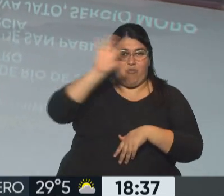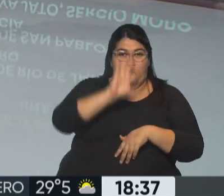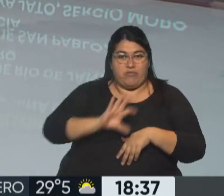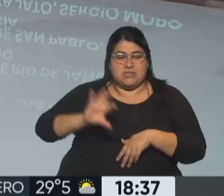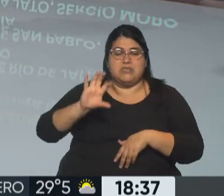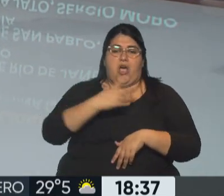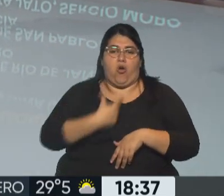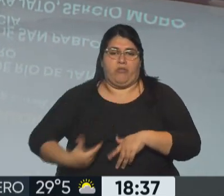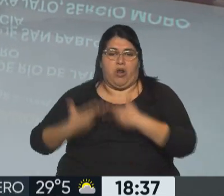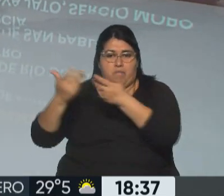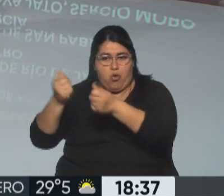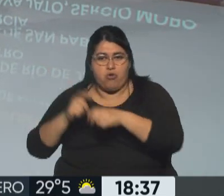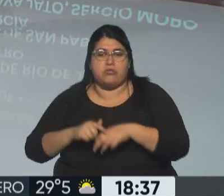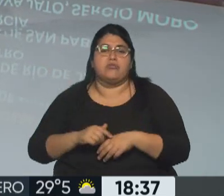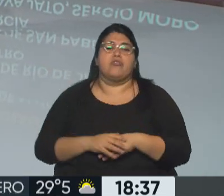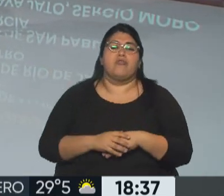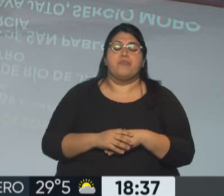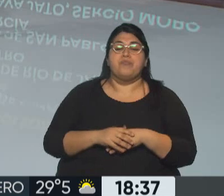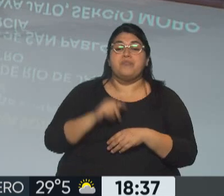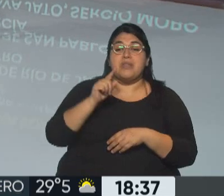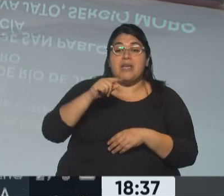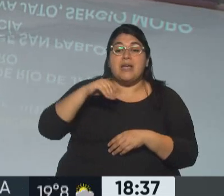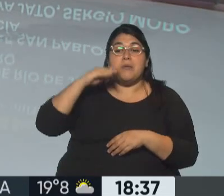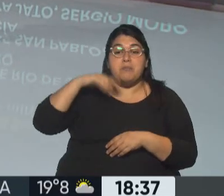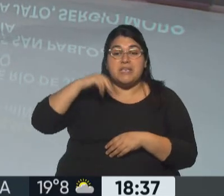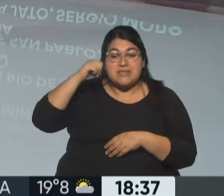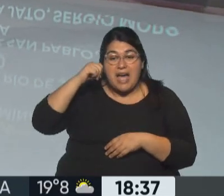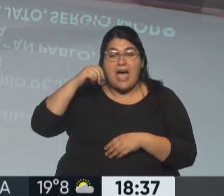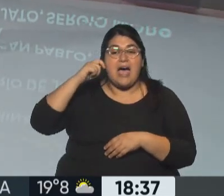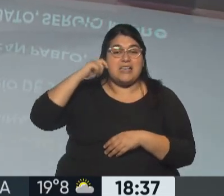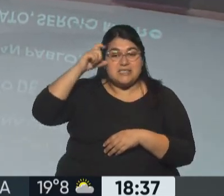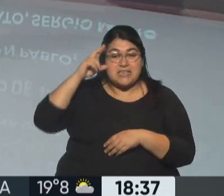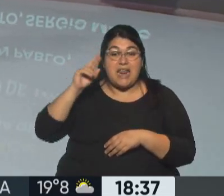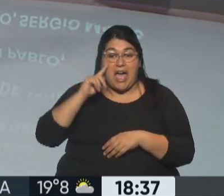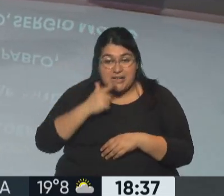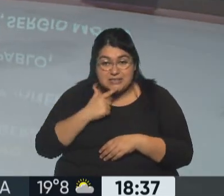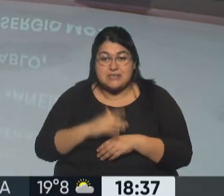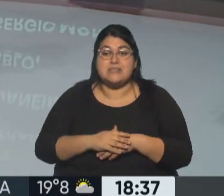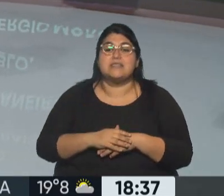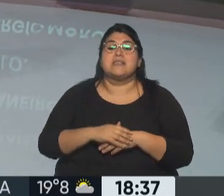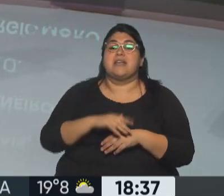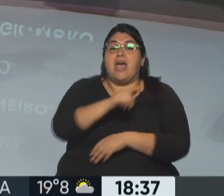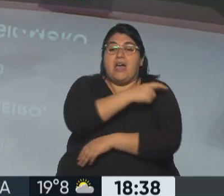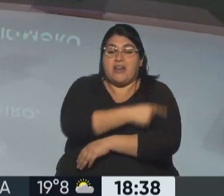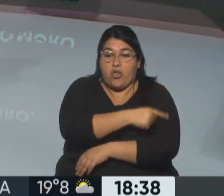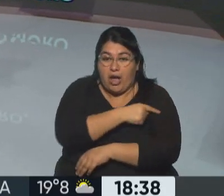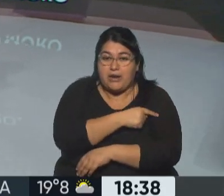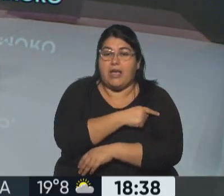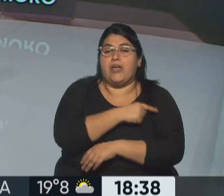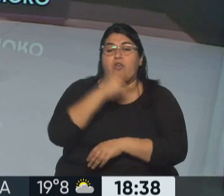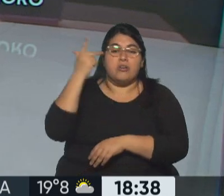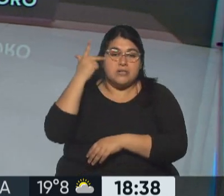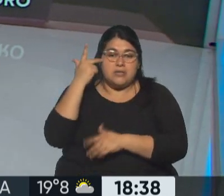Sema, gobernador de Río de Janeiro, Claudio Castro, reelecto también, y el gobernador de San Pablo, Rodrigo García, que le fue muy mal